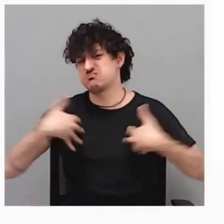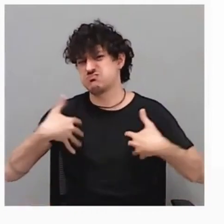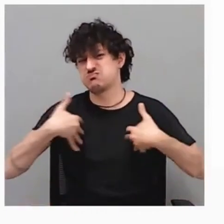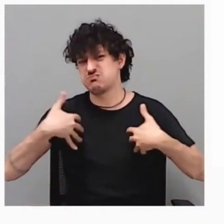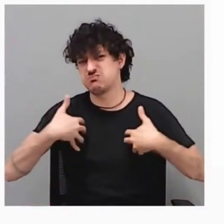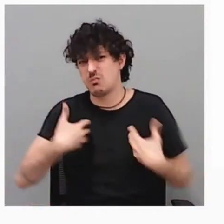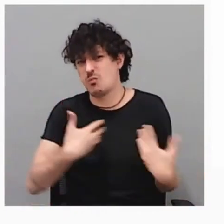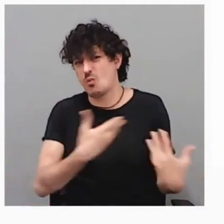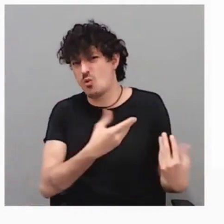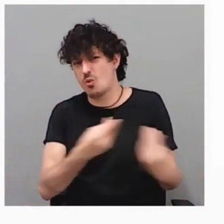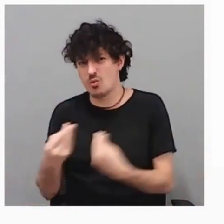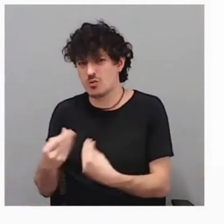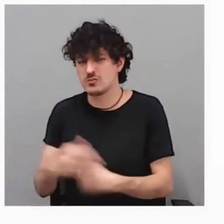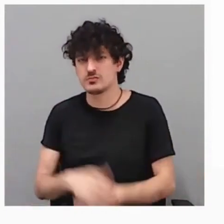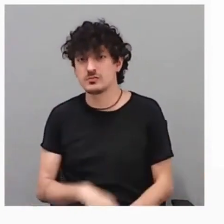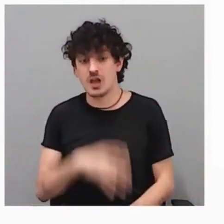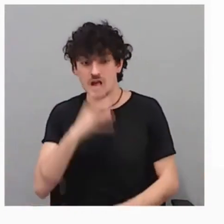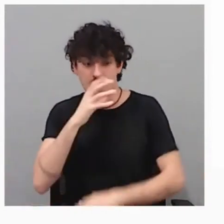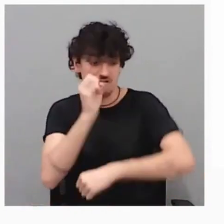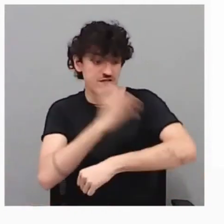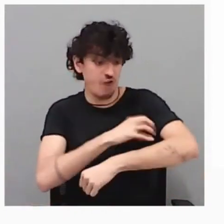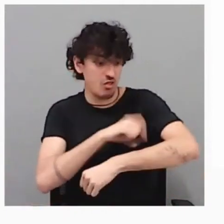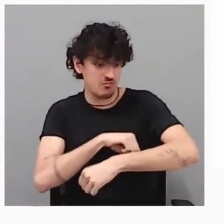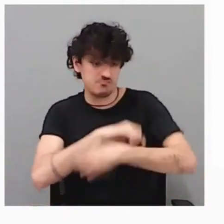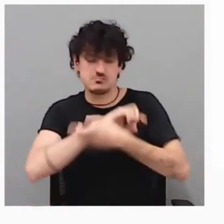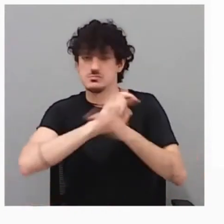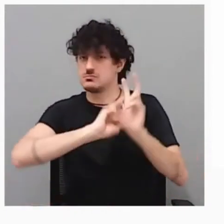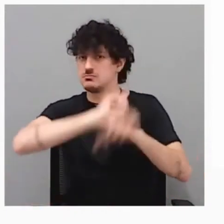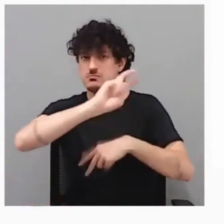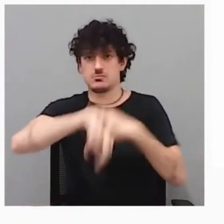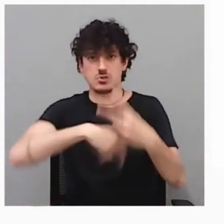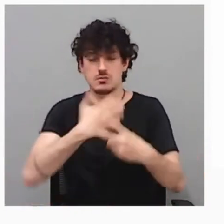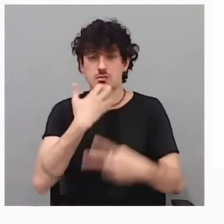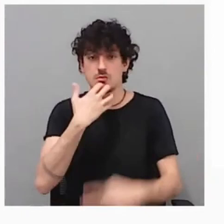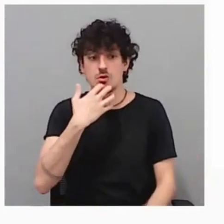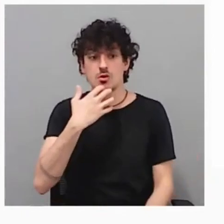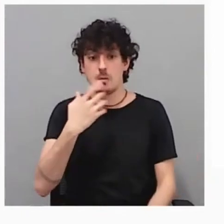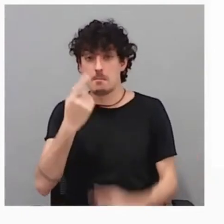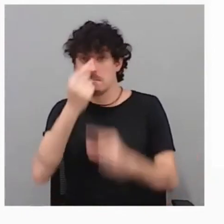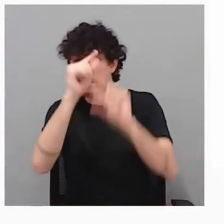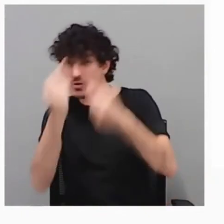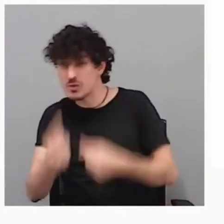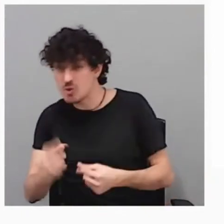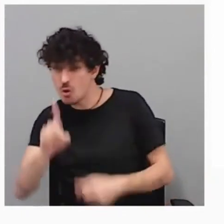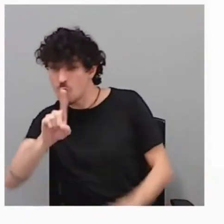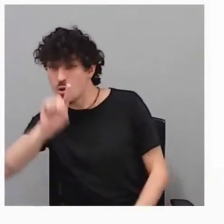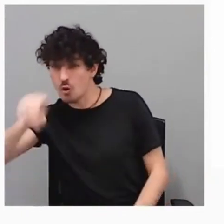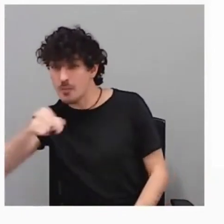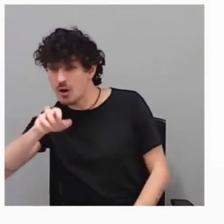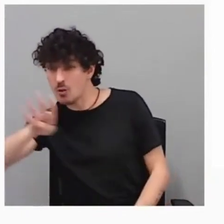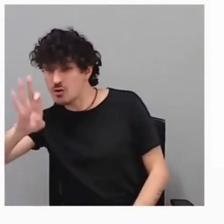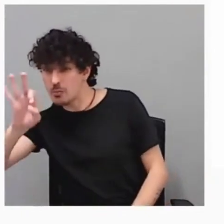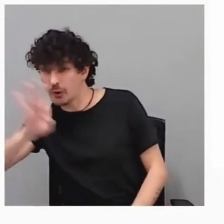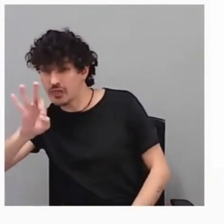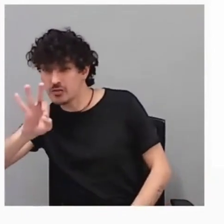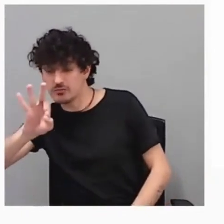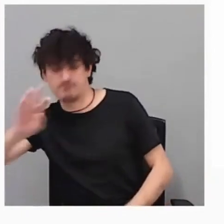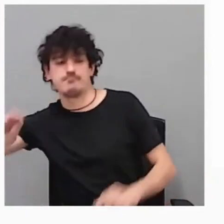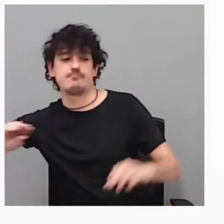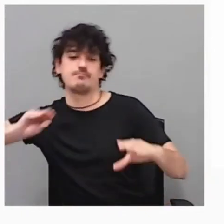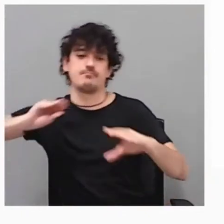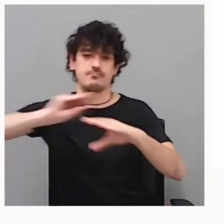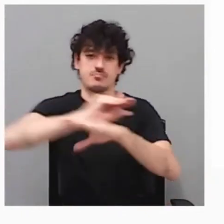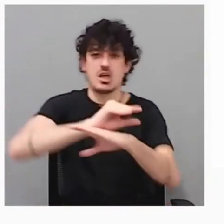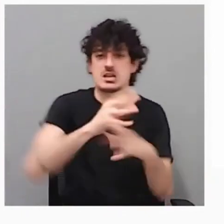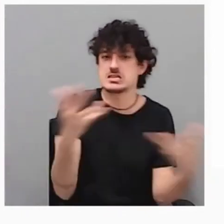transformamos y ahora mismo le dedicamos el 1,4% a presupuesto a precisamente estas crisis olvidadas que se van